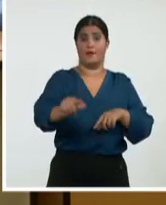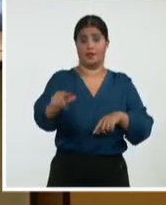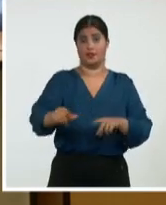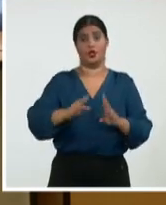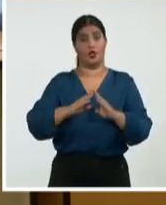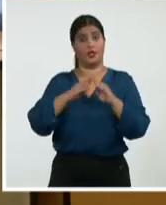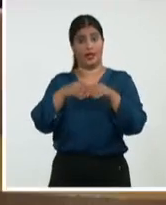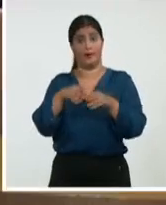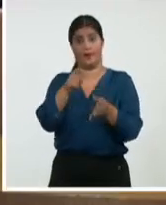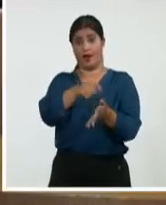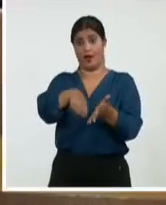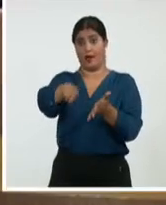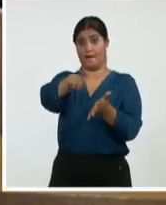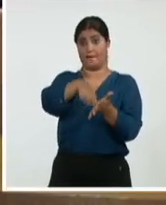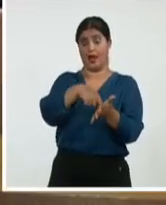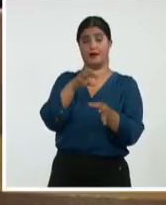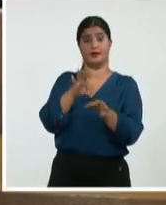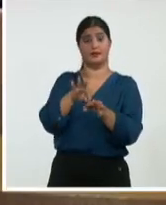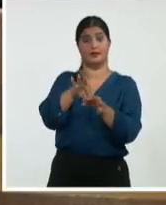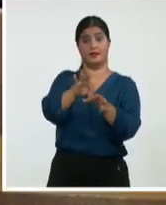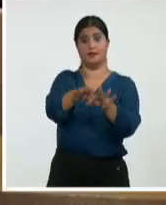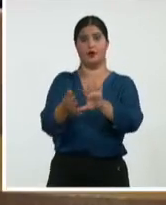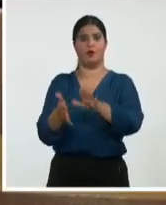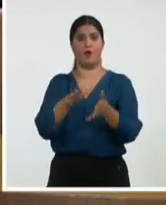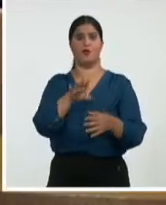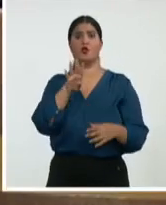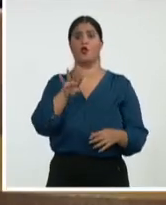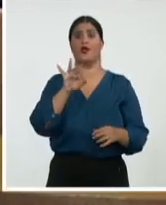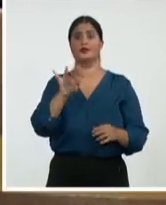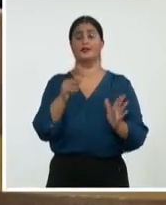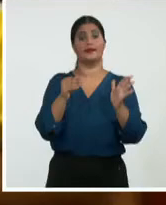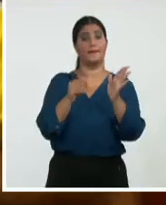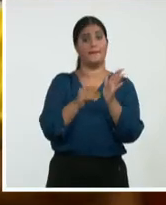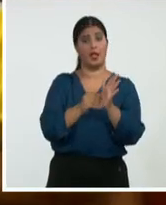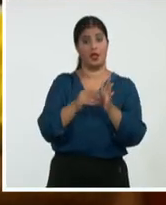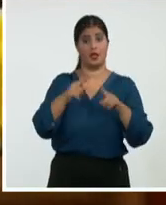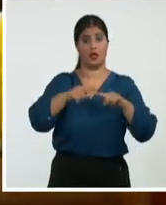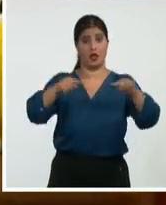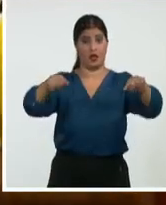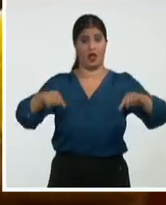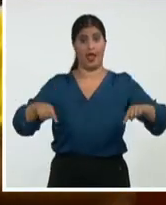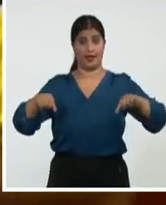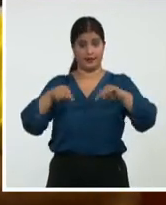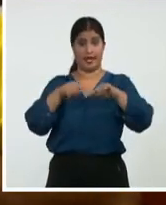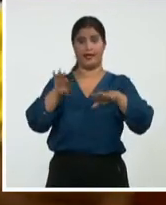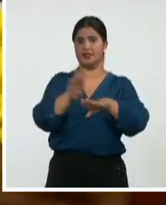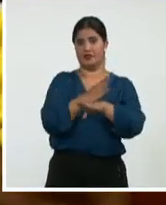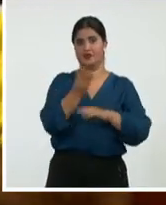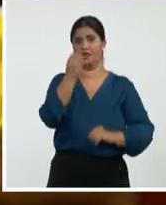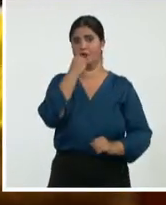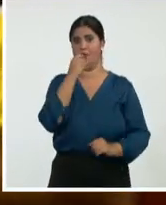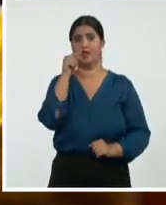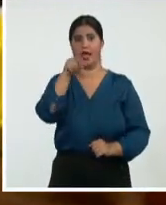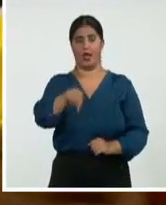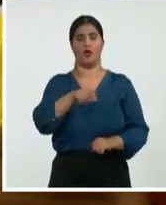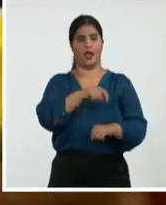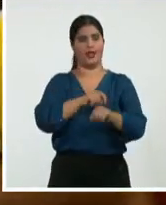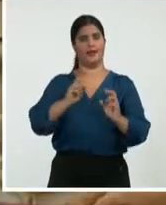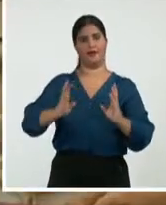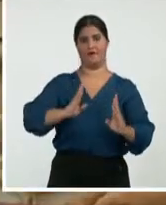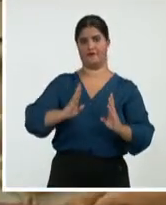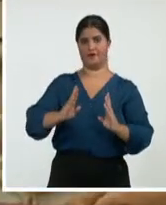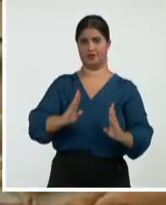en plan la siembra de cerca de 47.000 hectáreas de cultivos varios en la actual campaña de primavera.